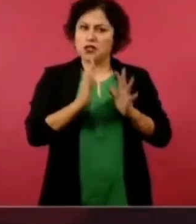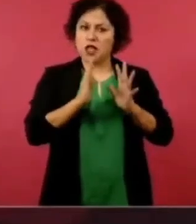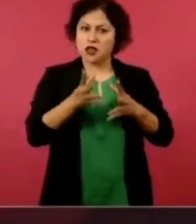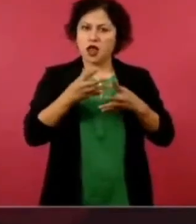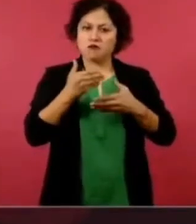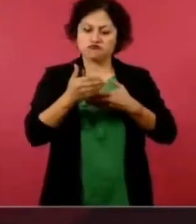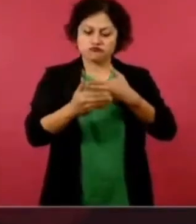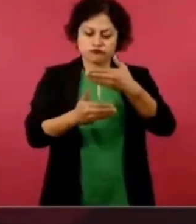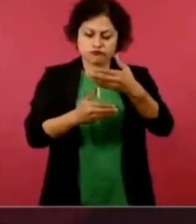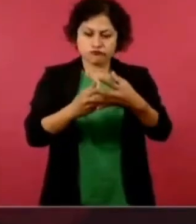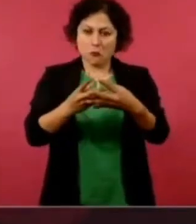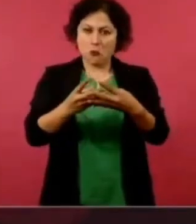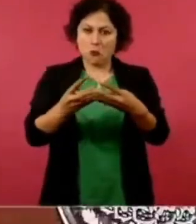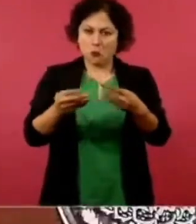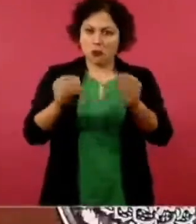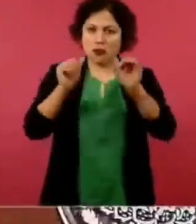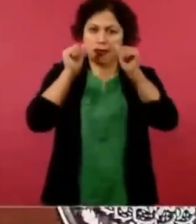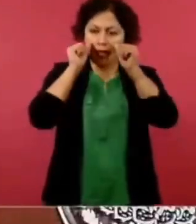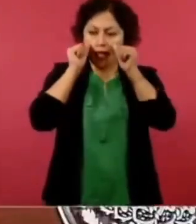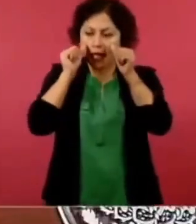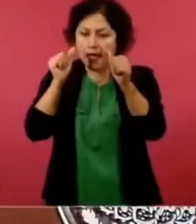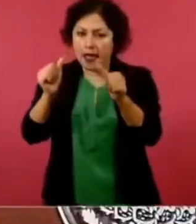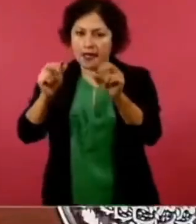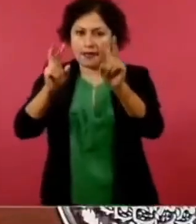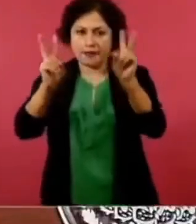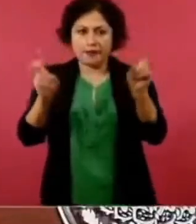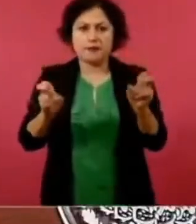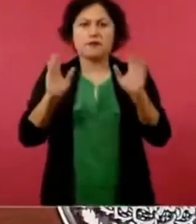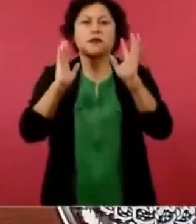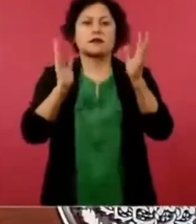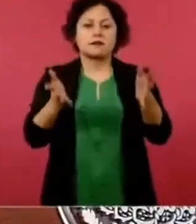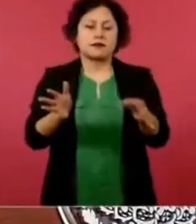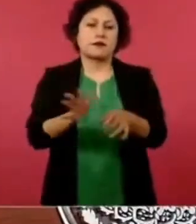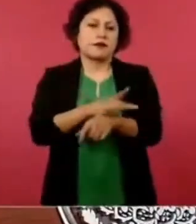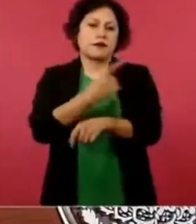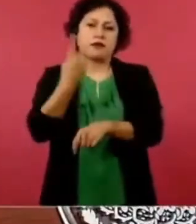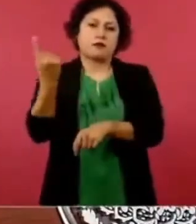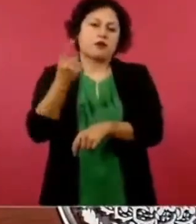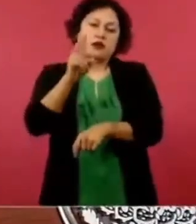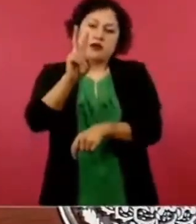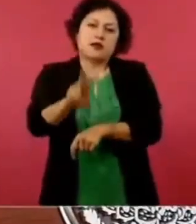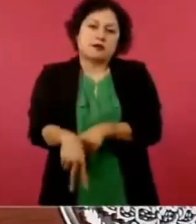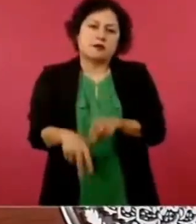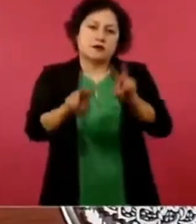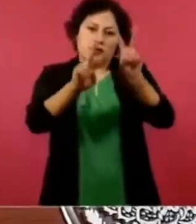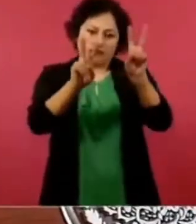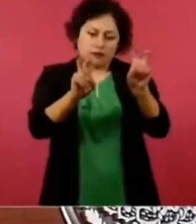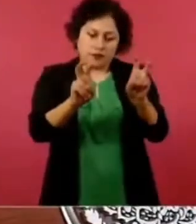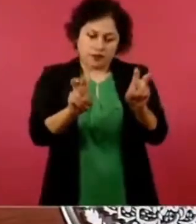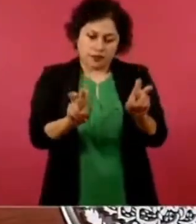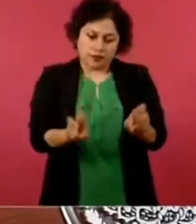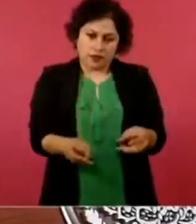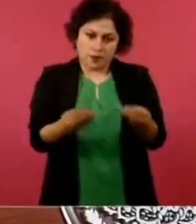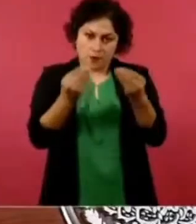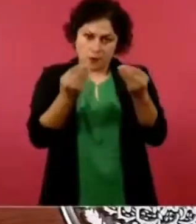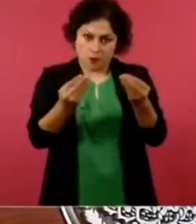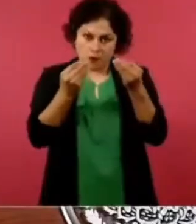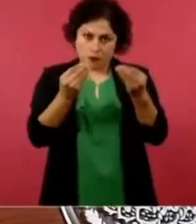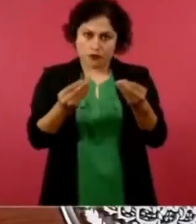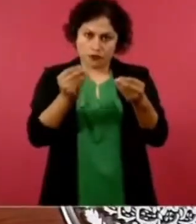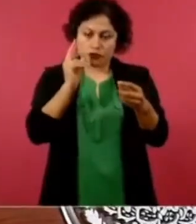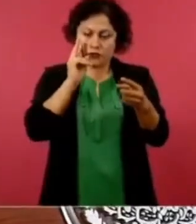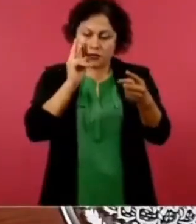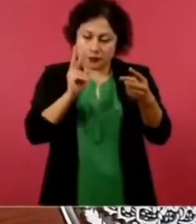porque son muchos temas y